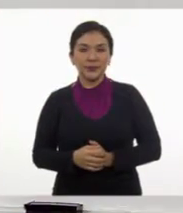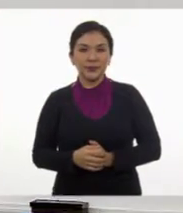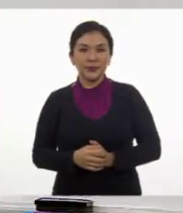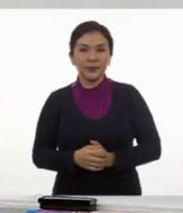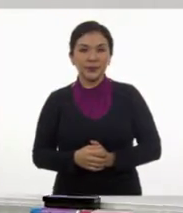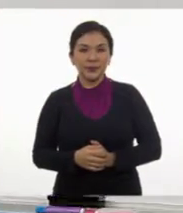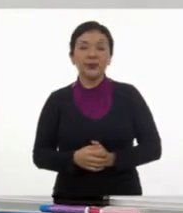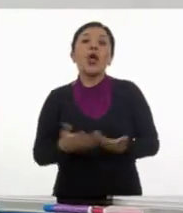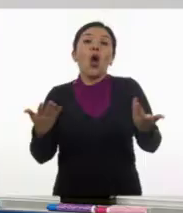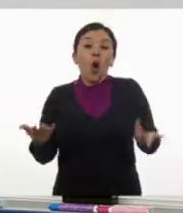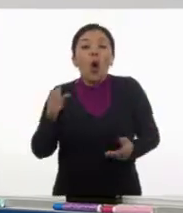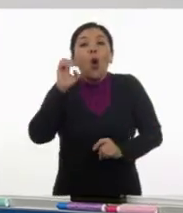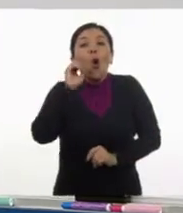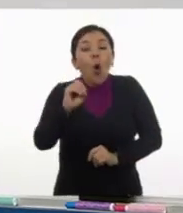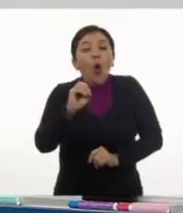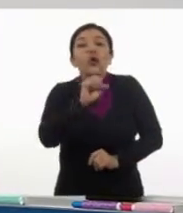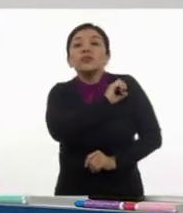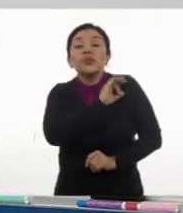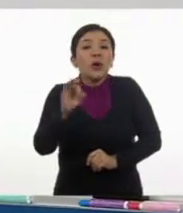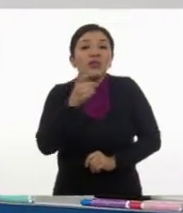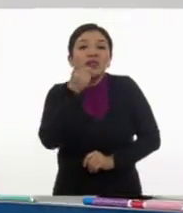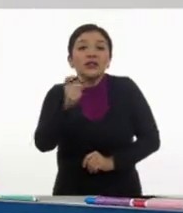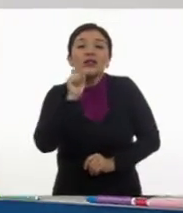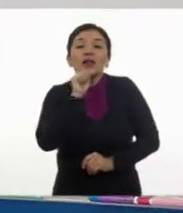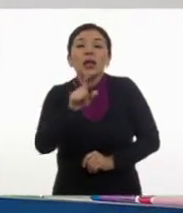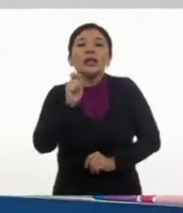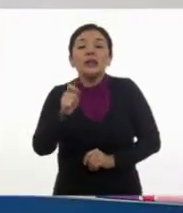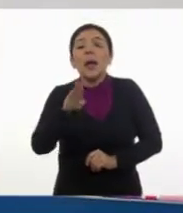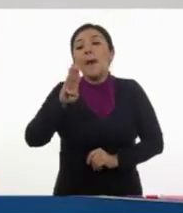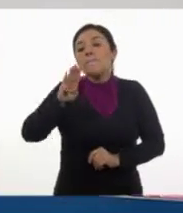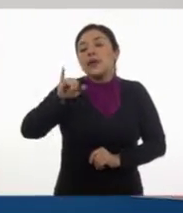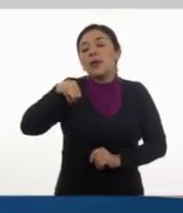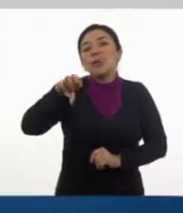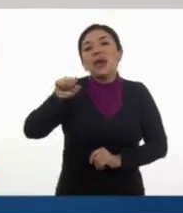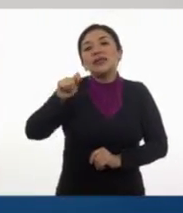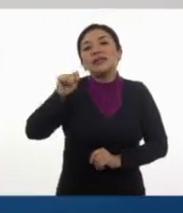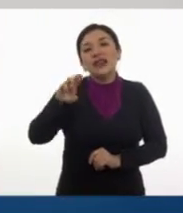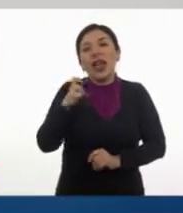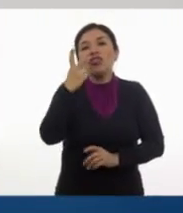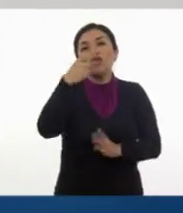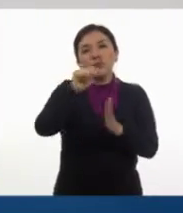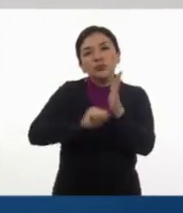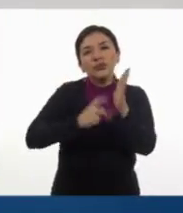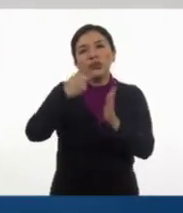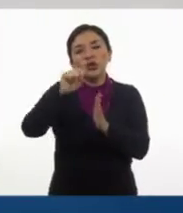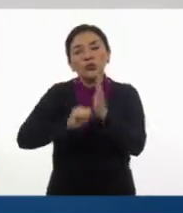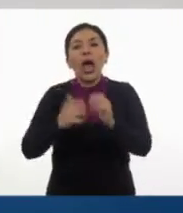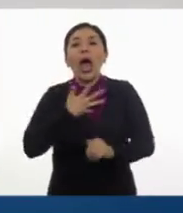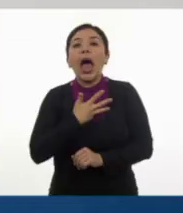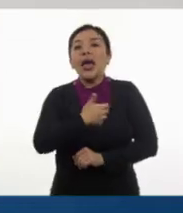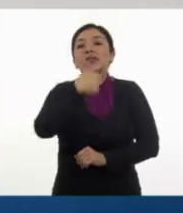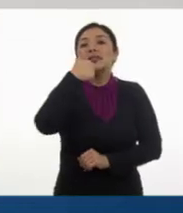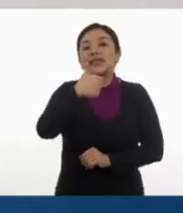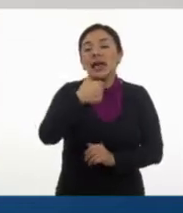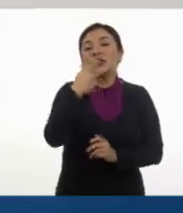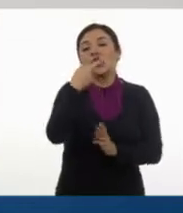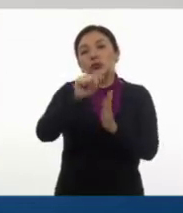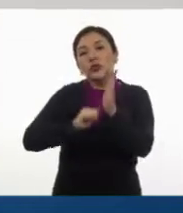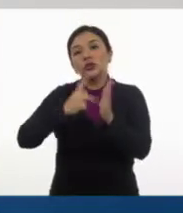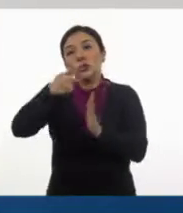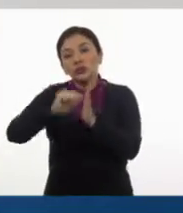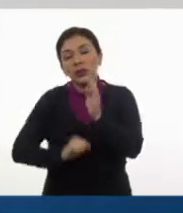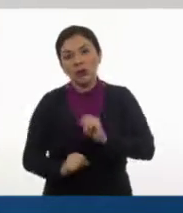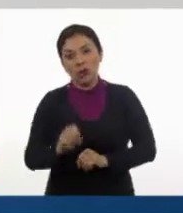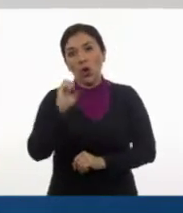O también podríamos seguir con los bimestres, que podrían ser seis bimestres, doce